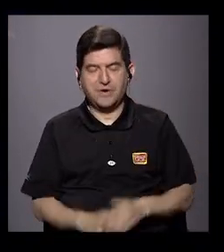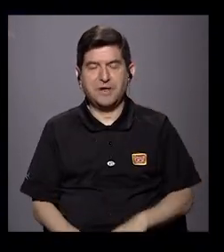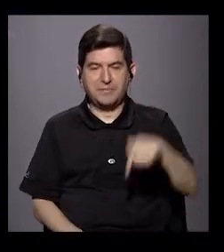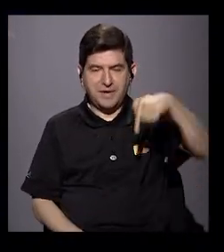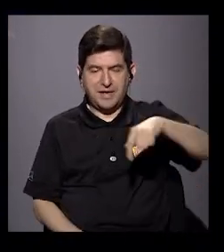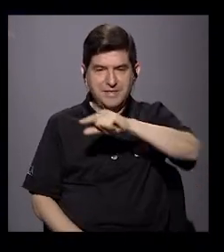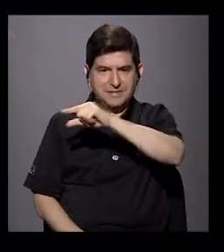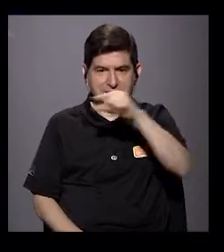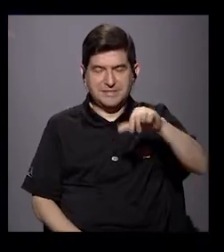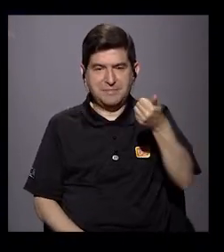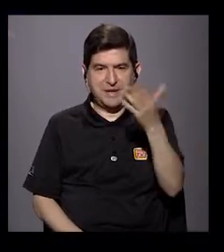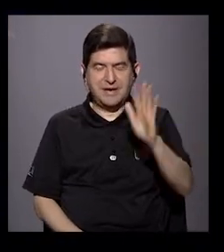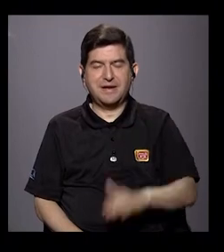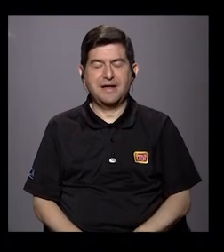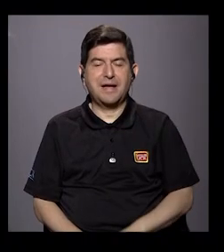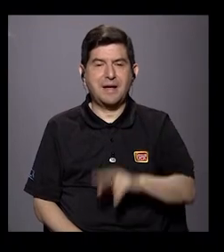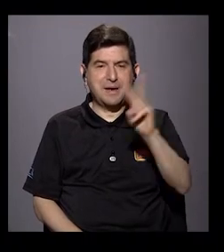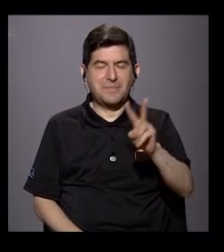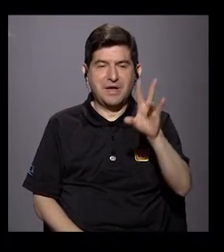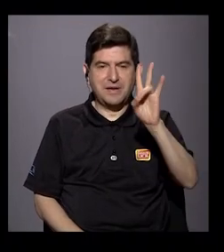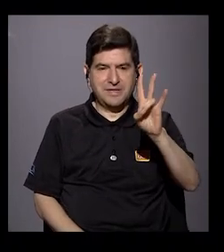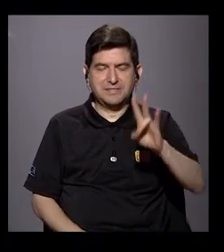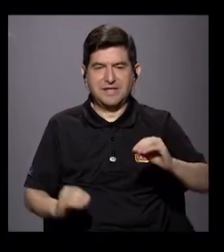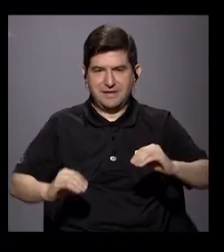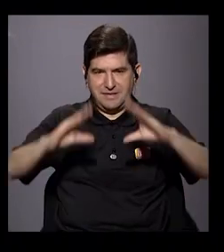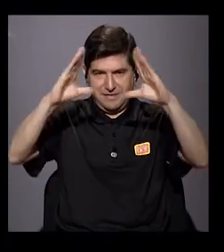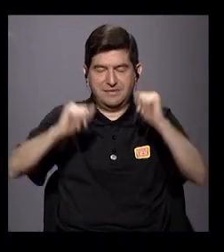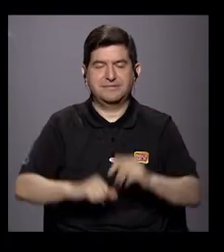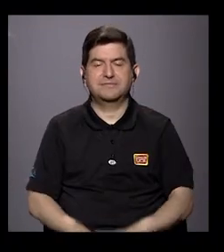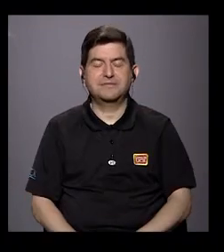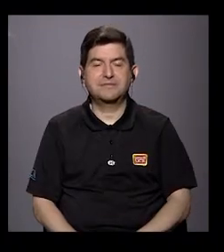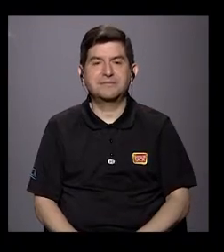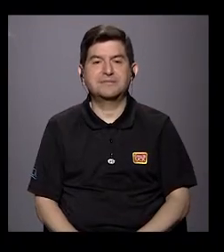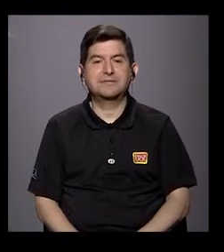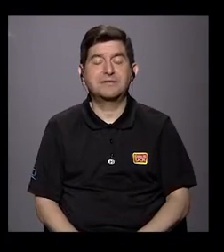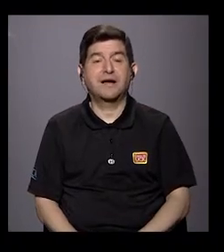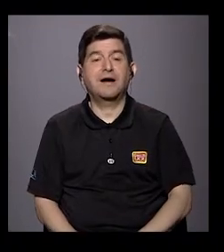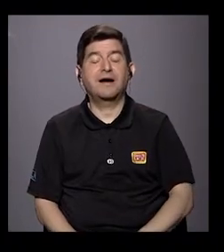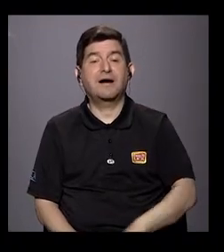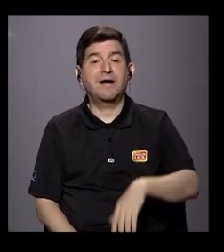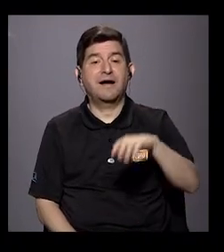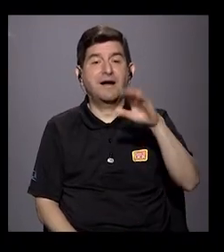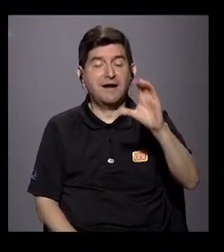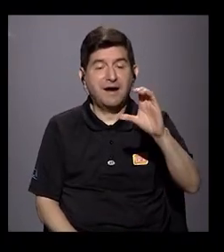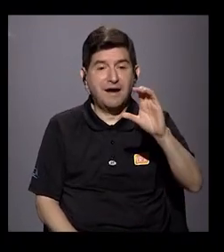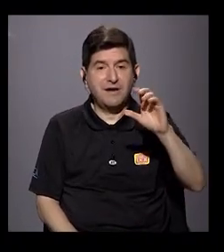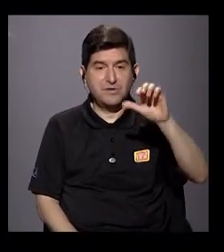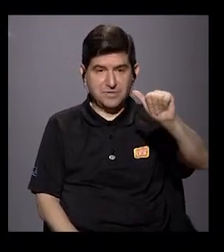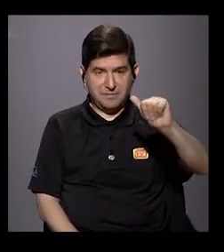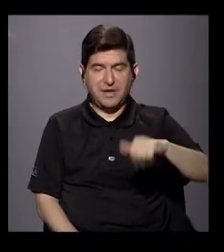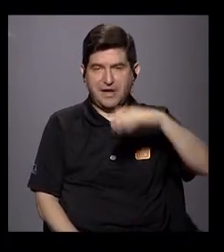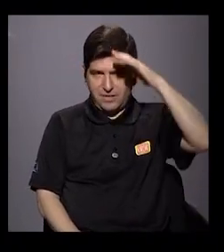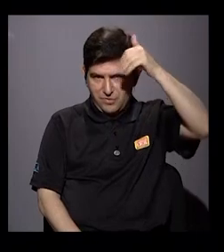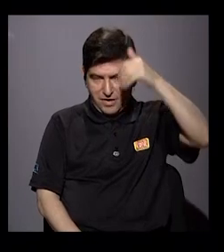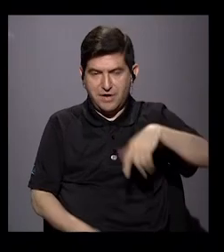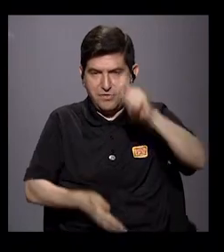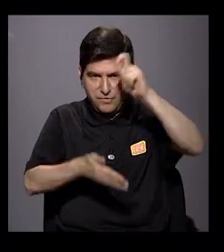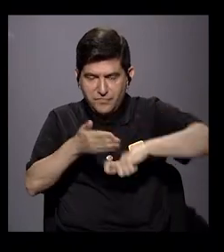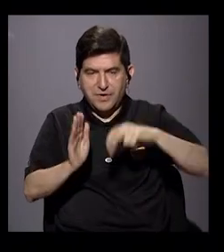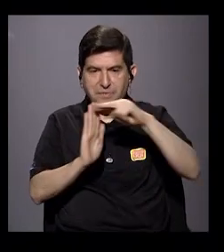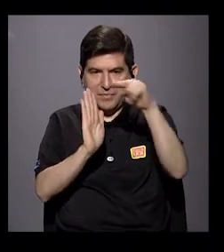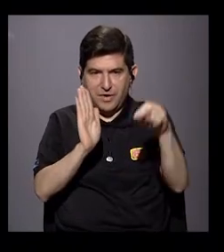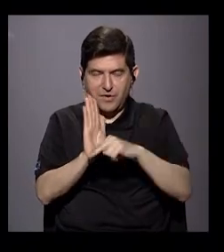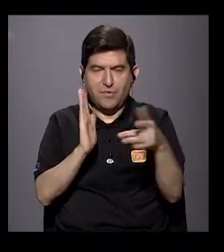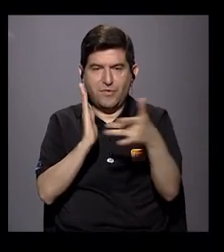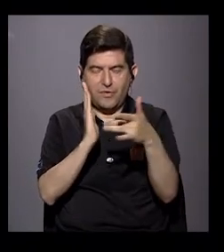todos los viernes a las 7 de la mañana, decía que el día que don Carlos firme la norma terapéutica va a ser el día que